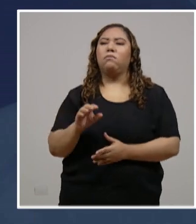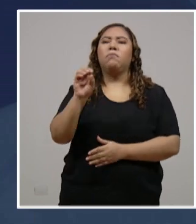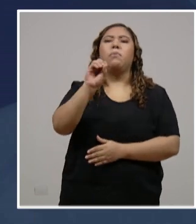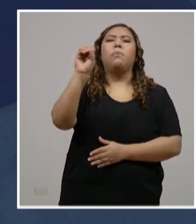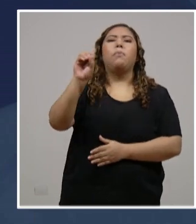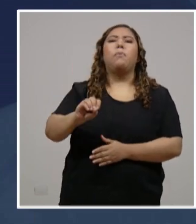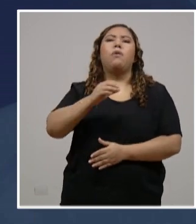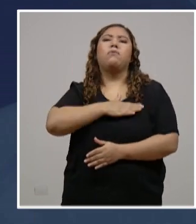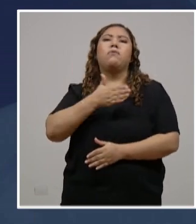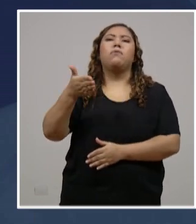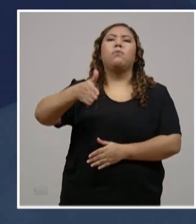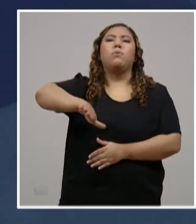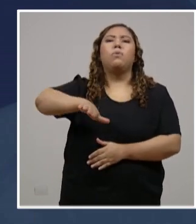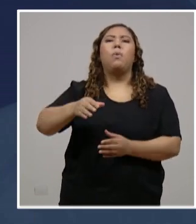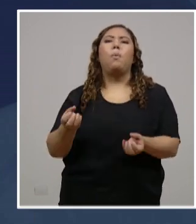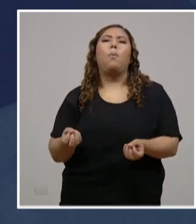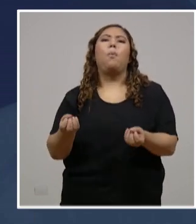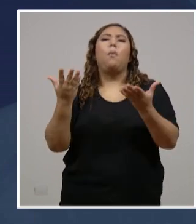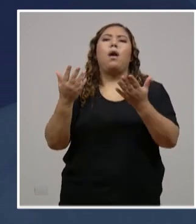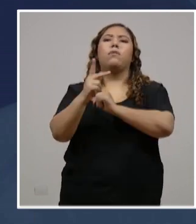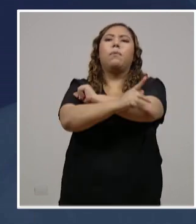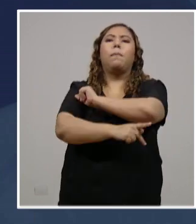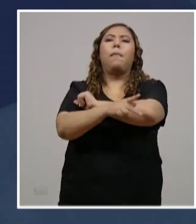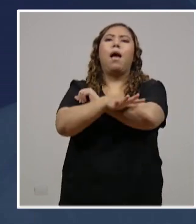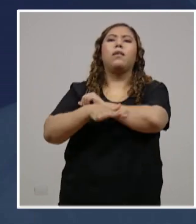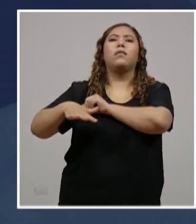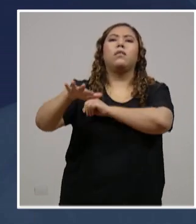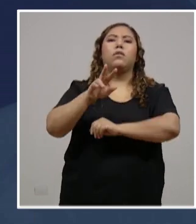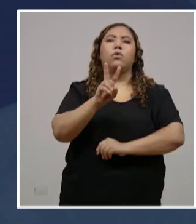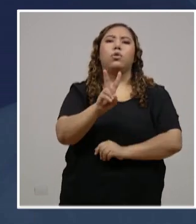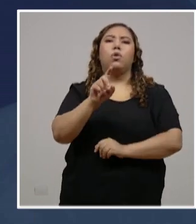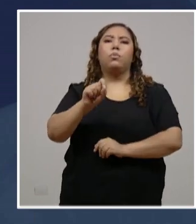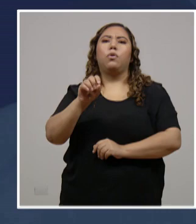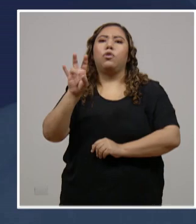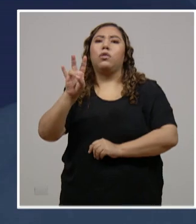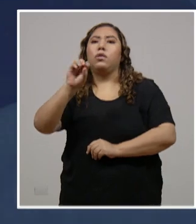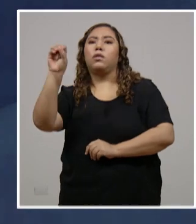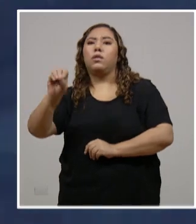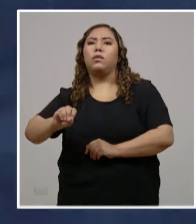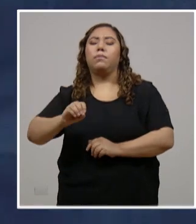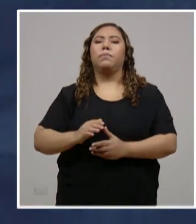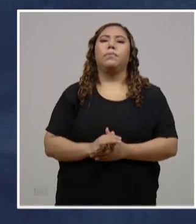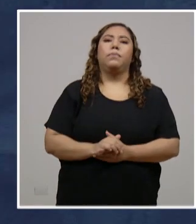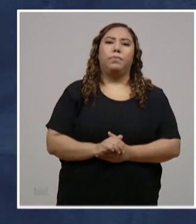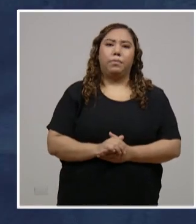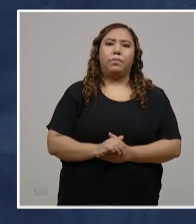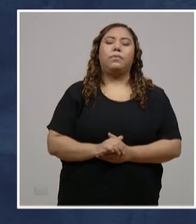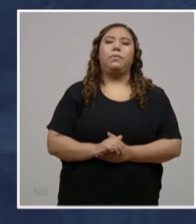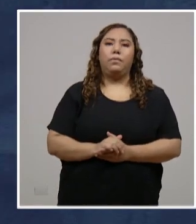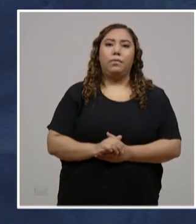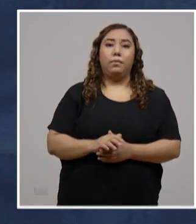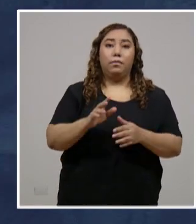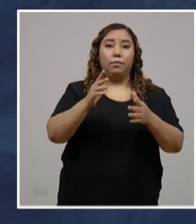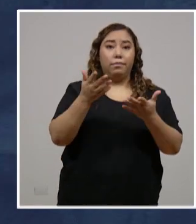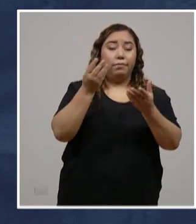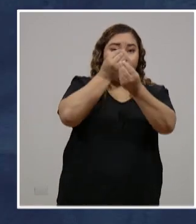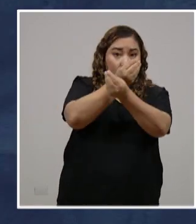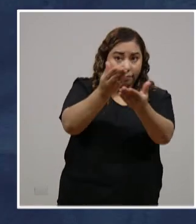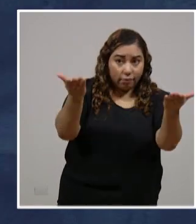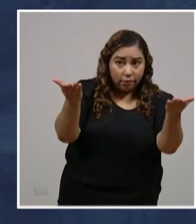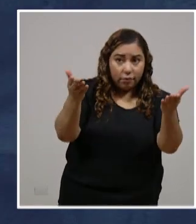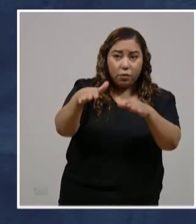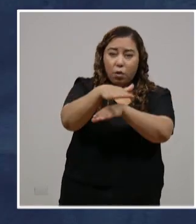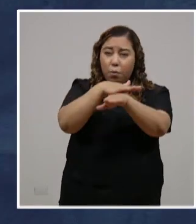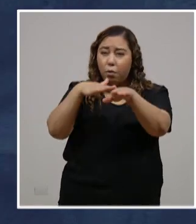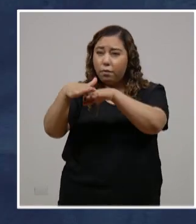una tasa de letalidad como país del 2.7%. Compatriotas, por favor,